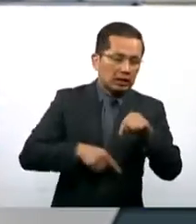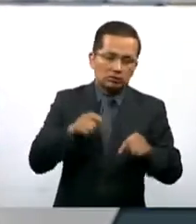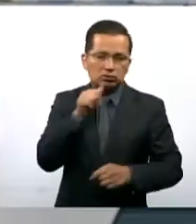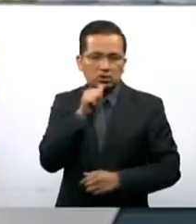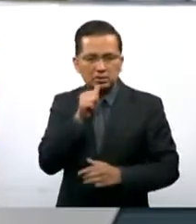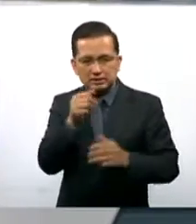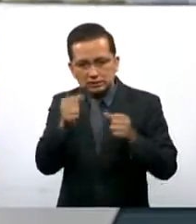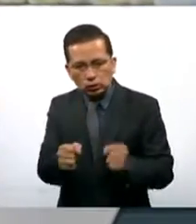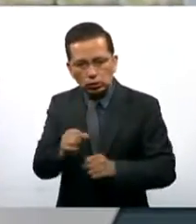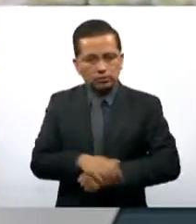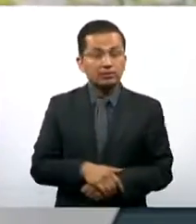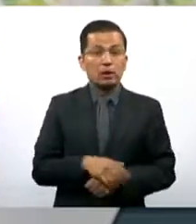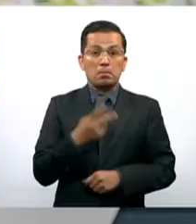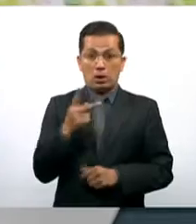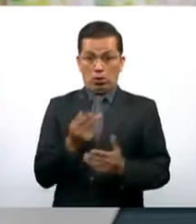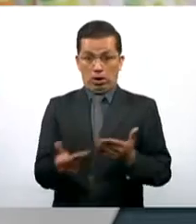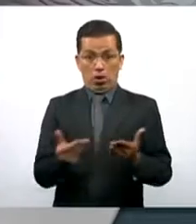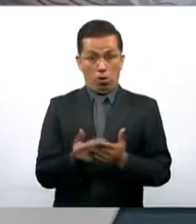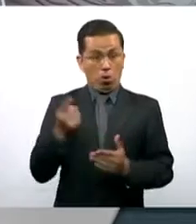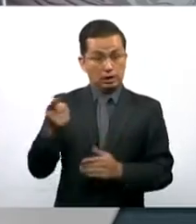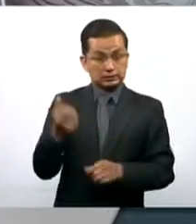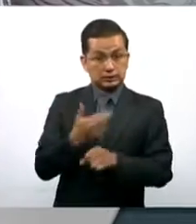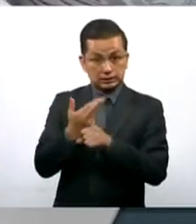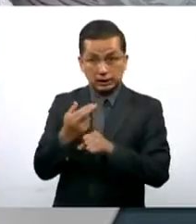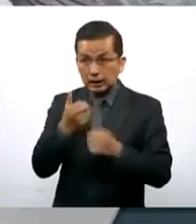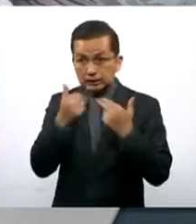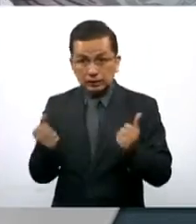de manera muy positiva.